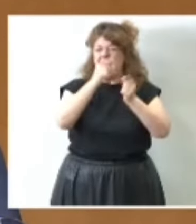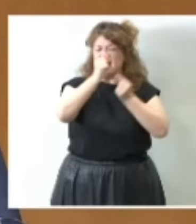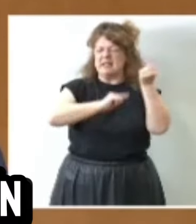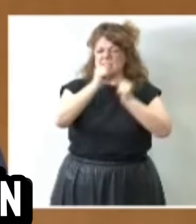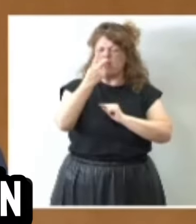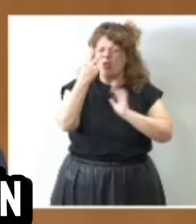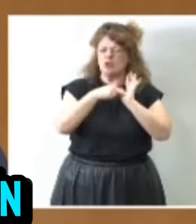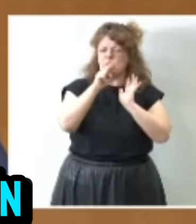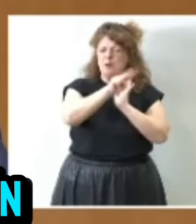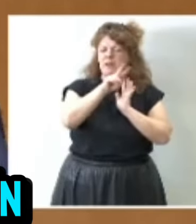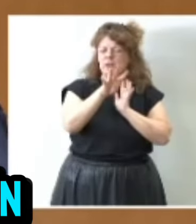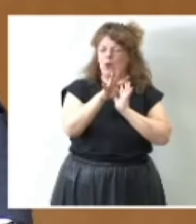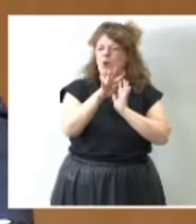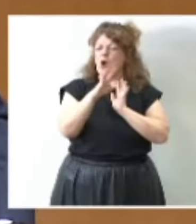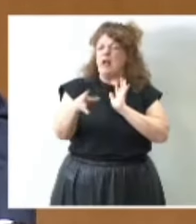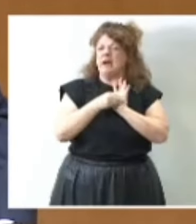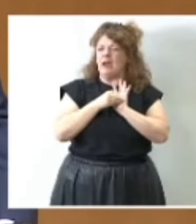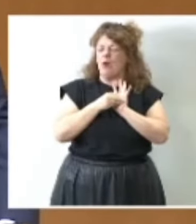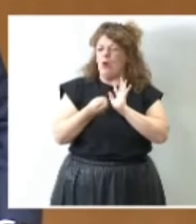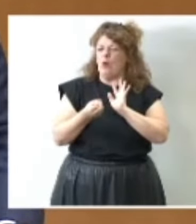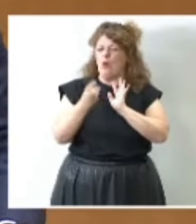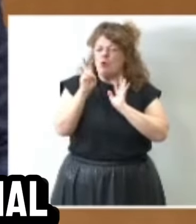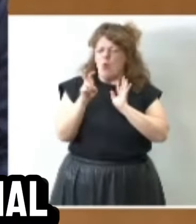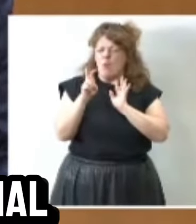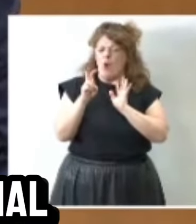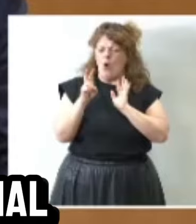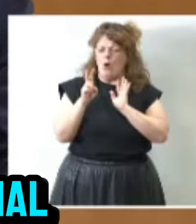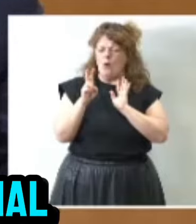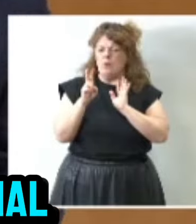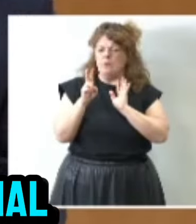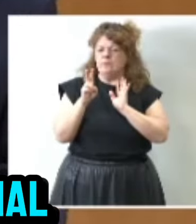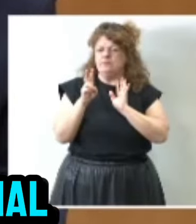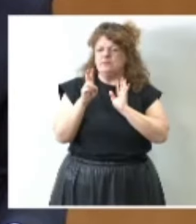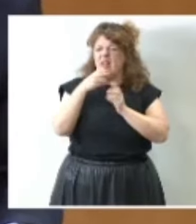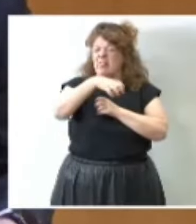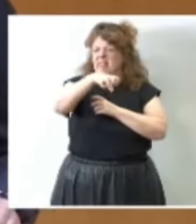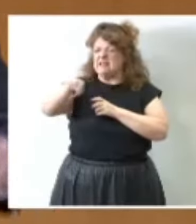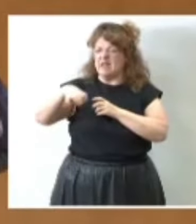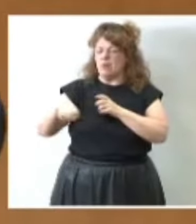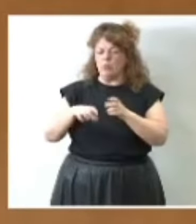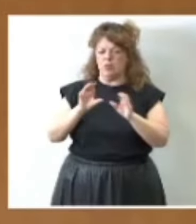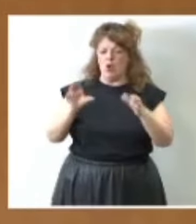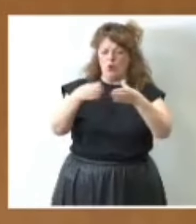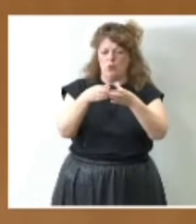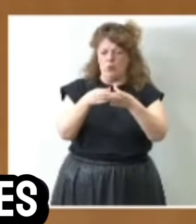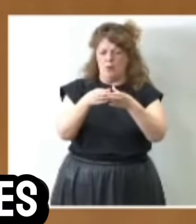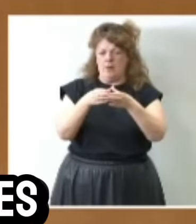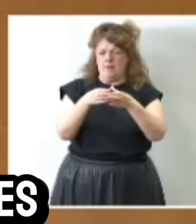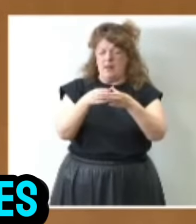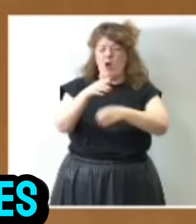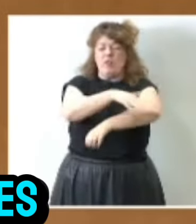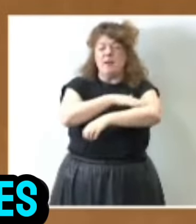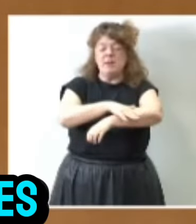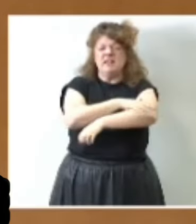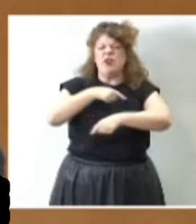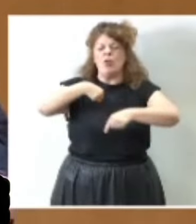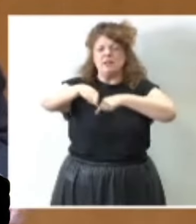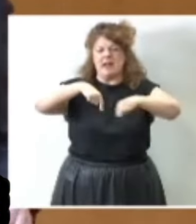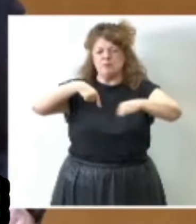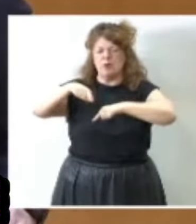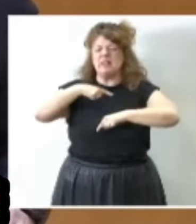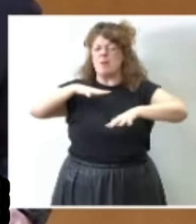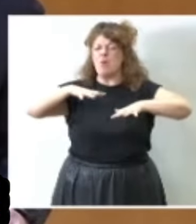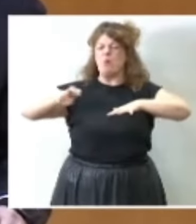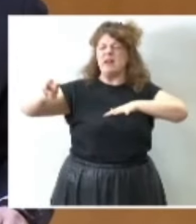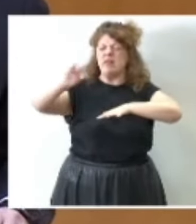2024 recoge la incorporación de un nuevo capítulo de distribución territorial del grupo, este sí, del Ministerio de Transportes y